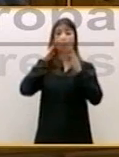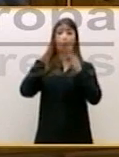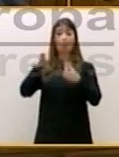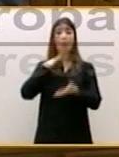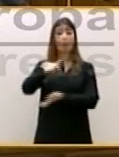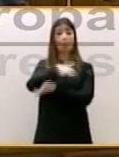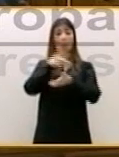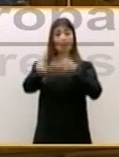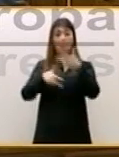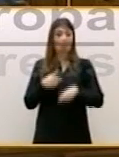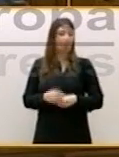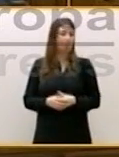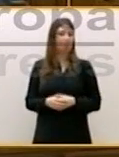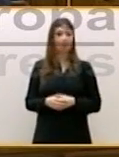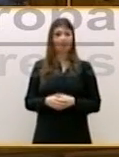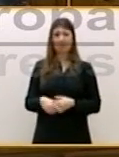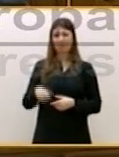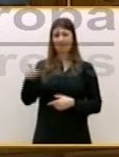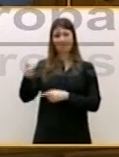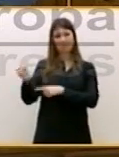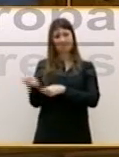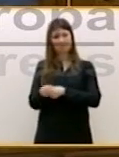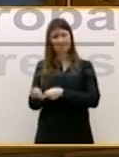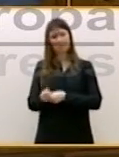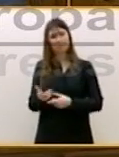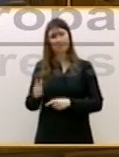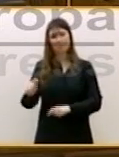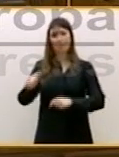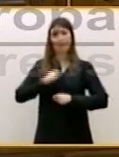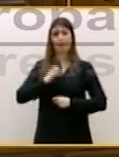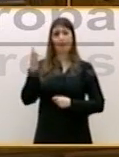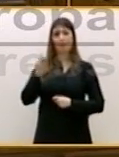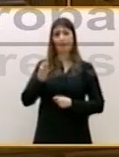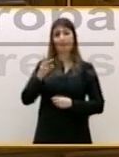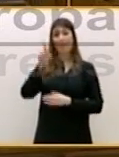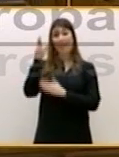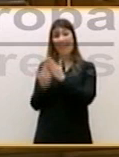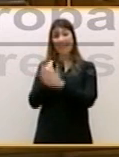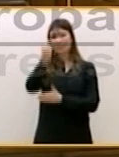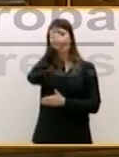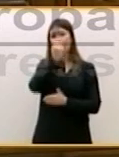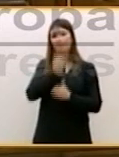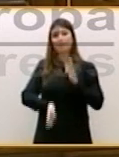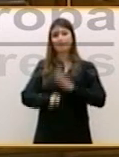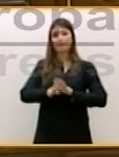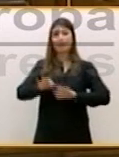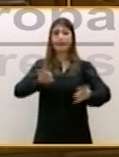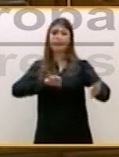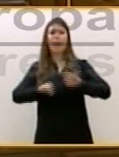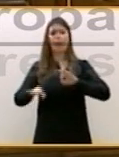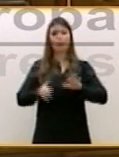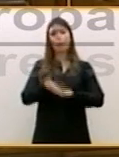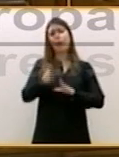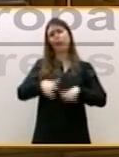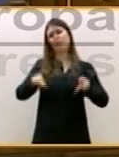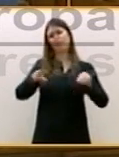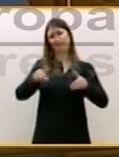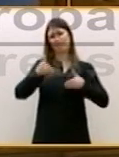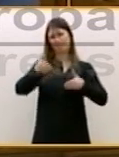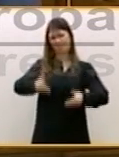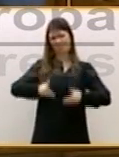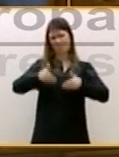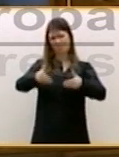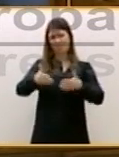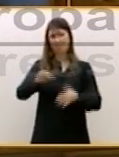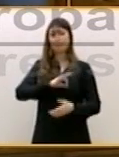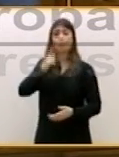Su desidia, señor presidente, es la que está permitiendo que ETA siga prolongando la teatralización de su final. Señor presidente,